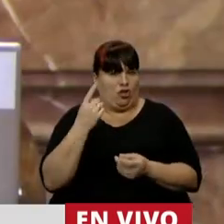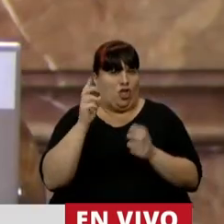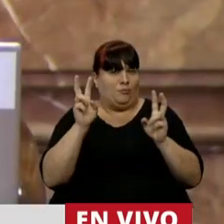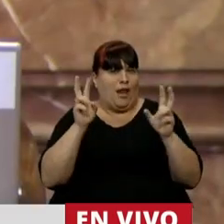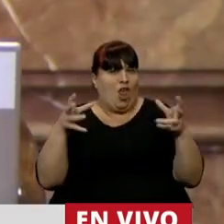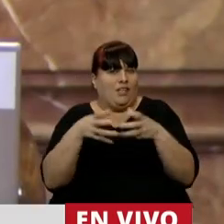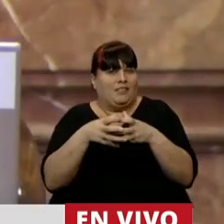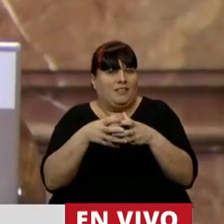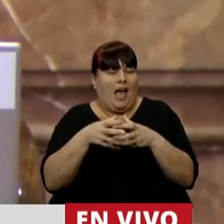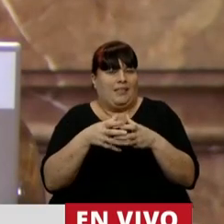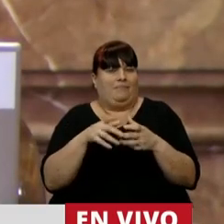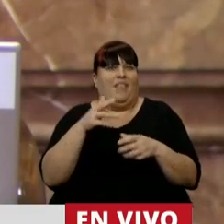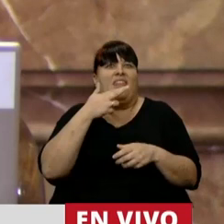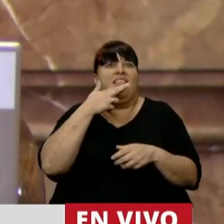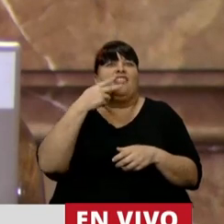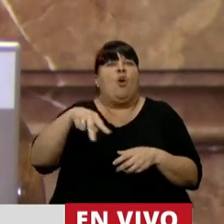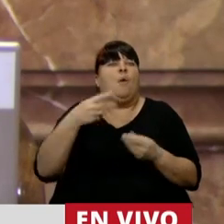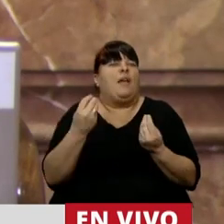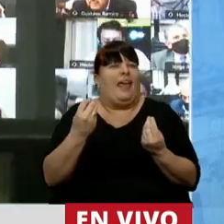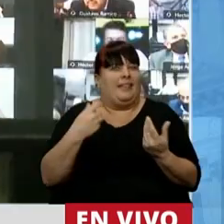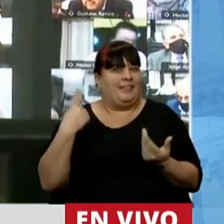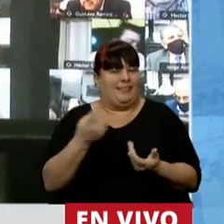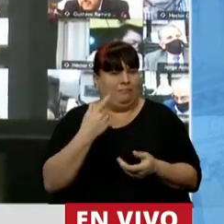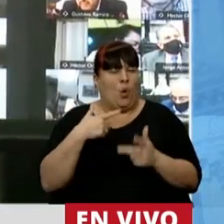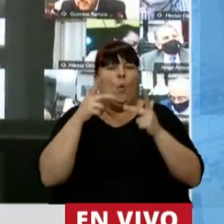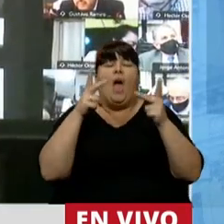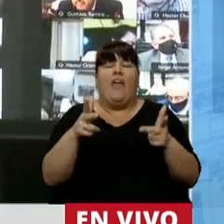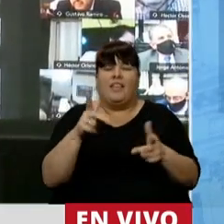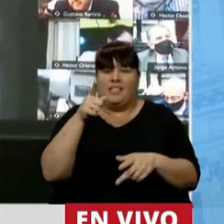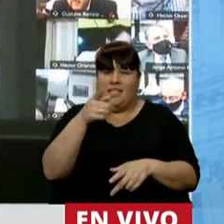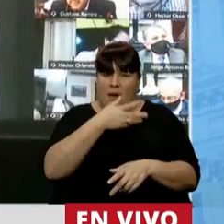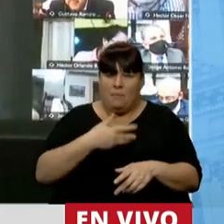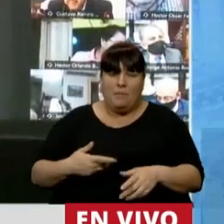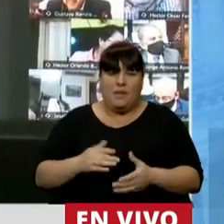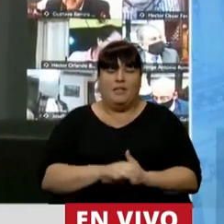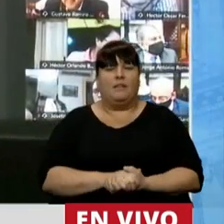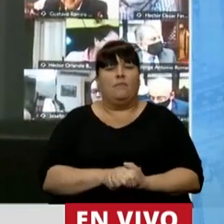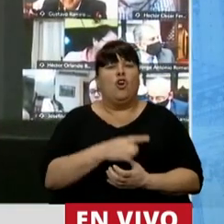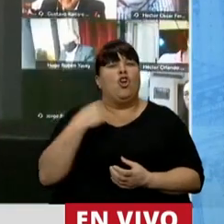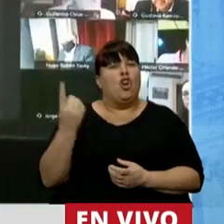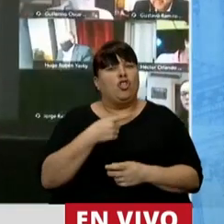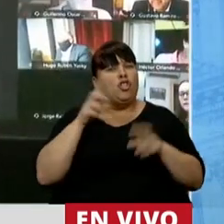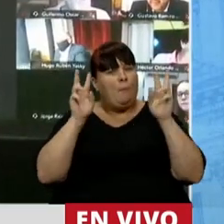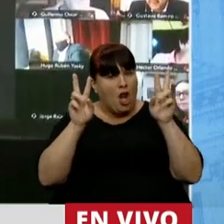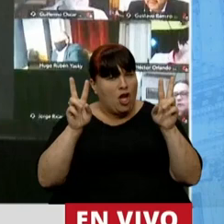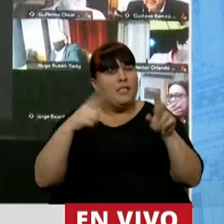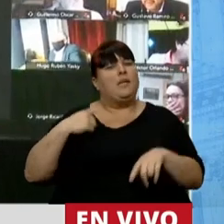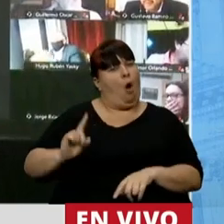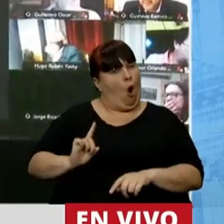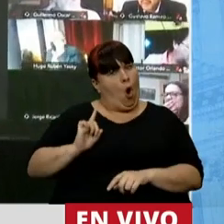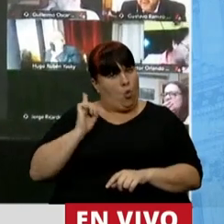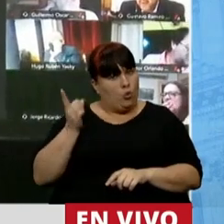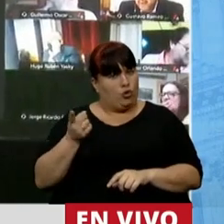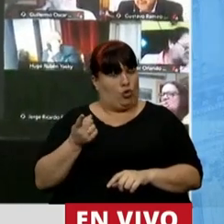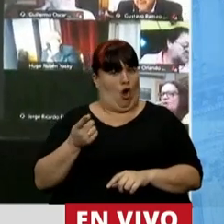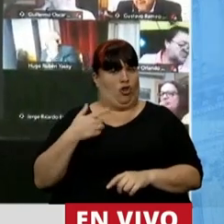peronistas un 17 de noviembre. Quiero decirle, presidente, que nosotros los peronistas estamos orgullosos